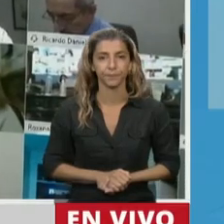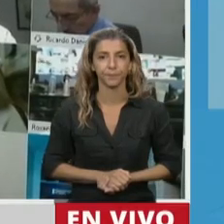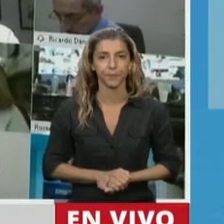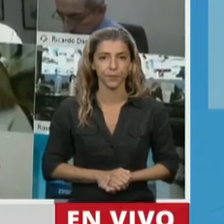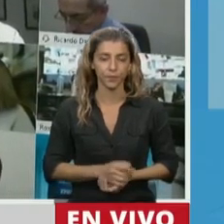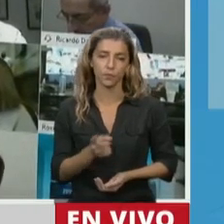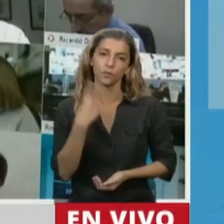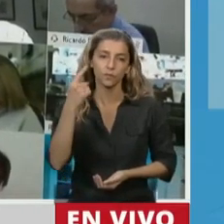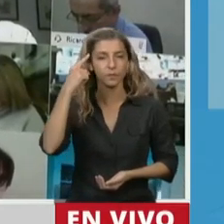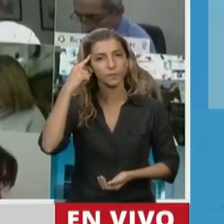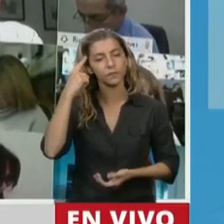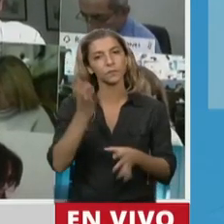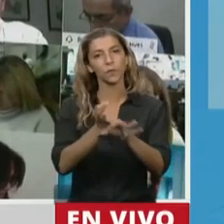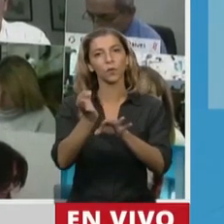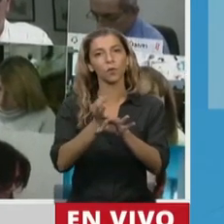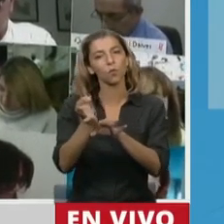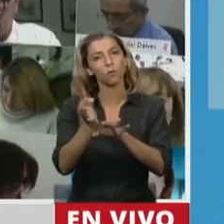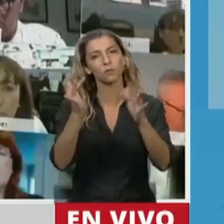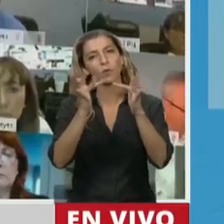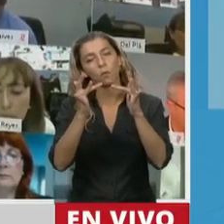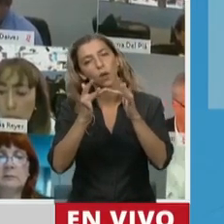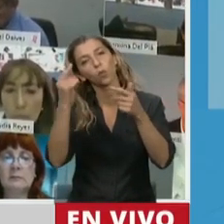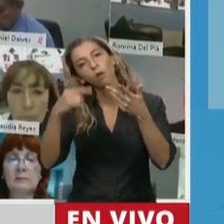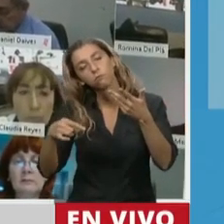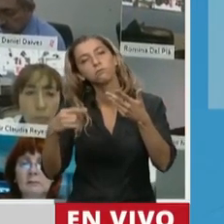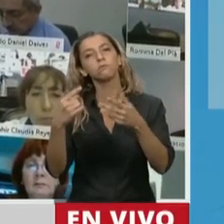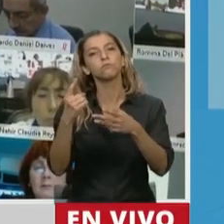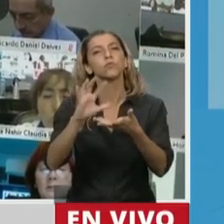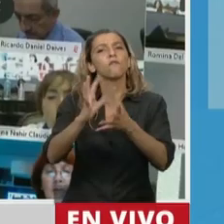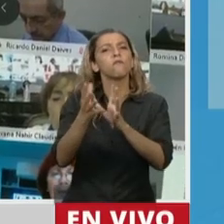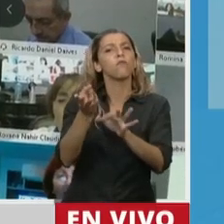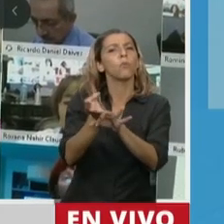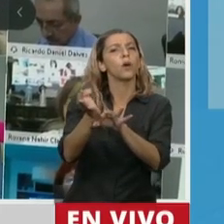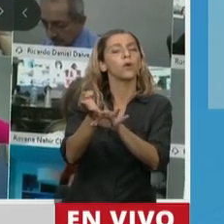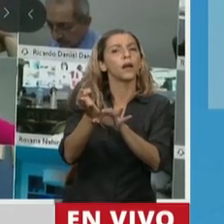tarea de, entre otros, nuestros trabajadores de la educación.